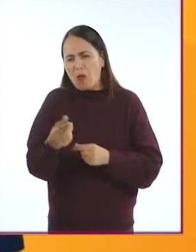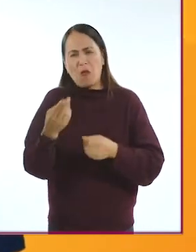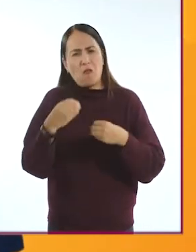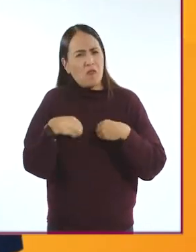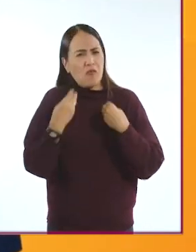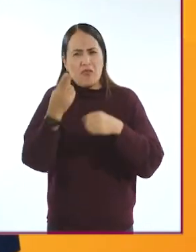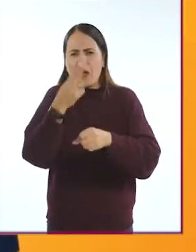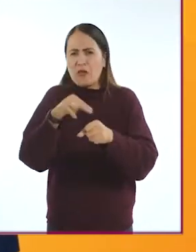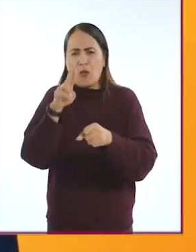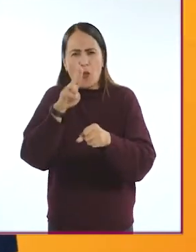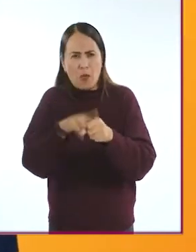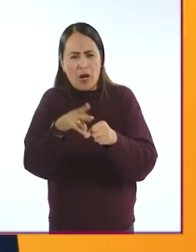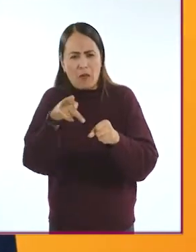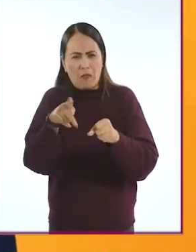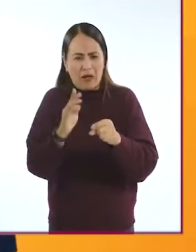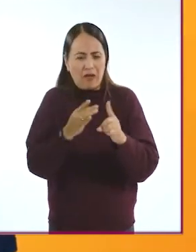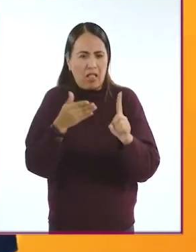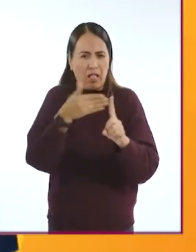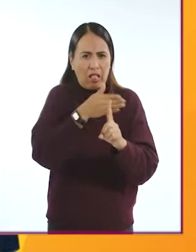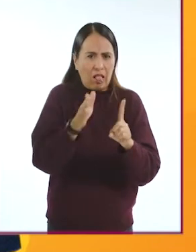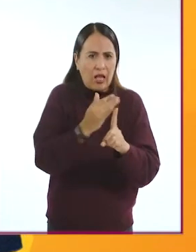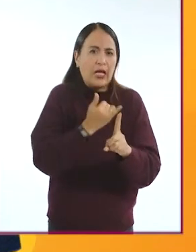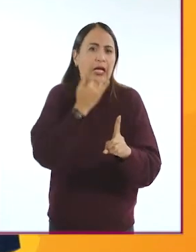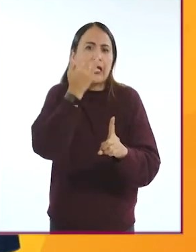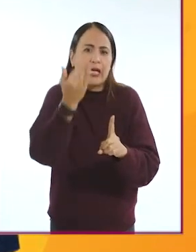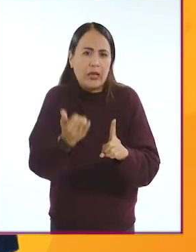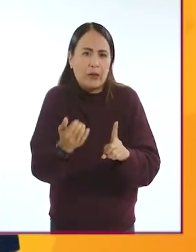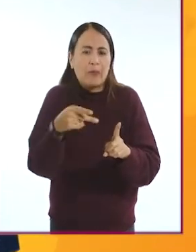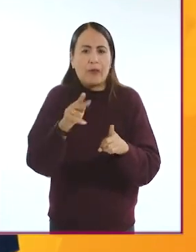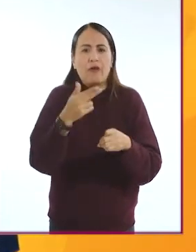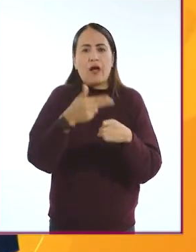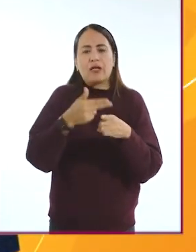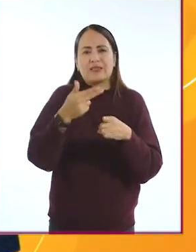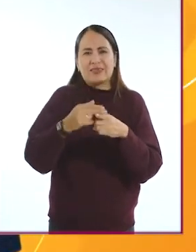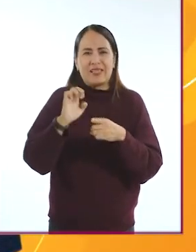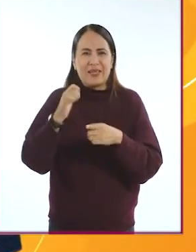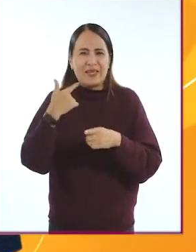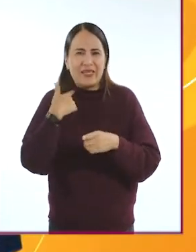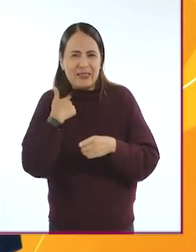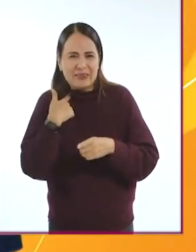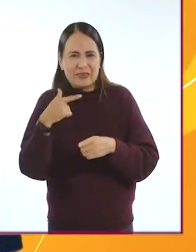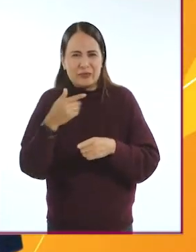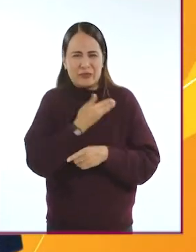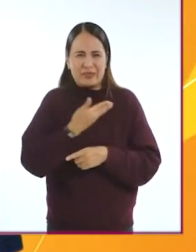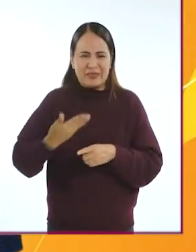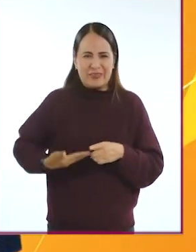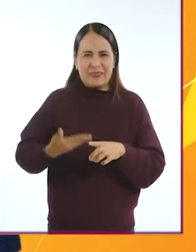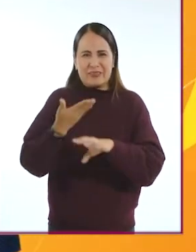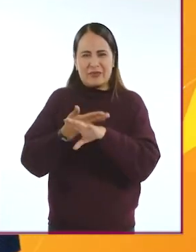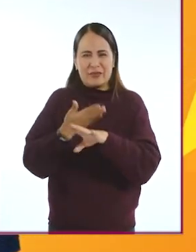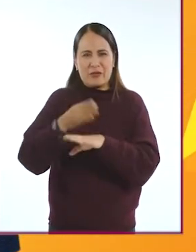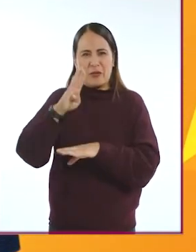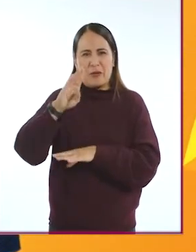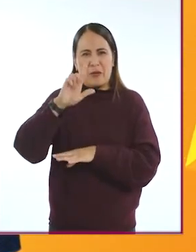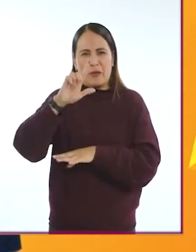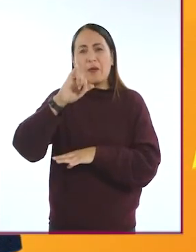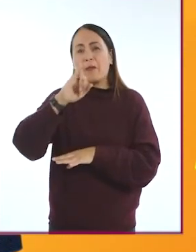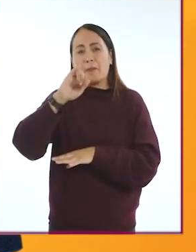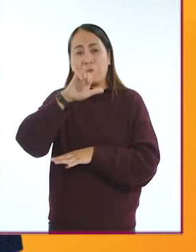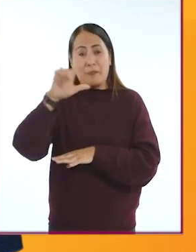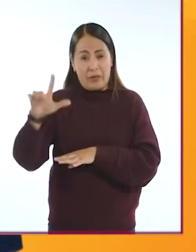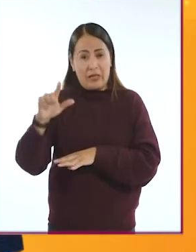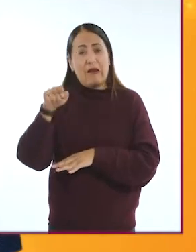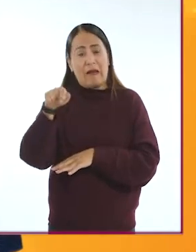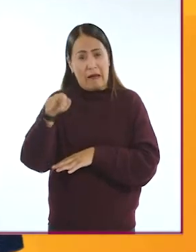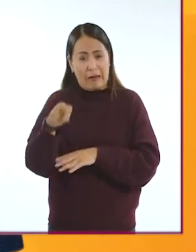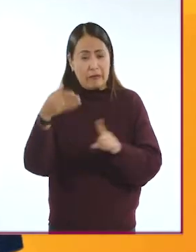para usos civiles, pero con poca precisión. Y no fue hasta que el presidente Bill Clinton emitió una orden en 1998 para que el